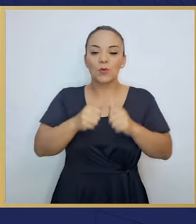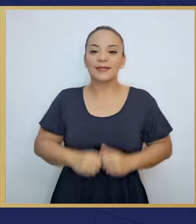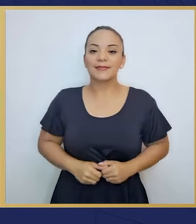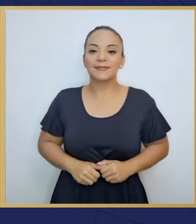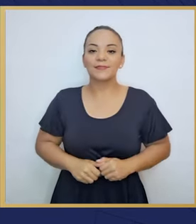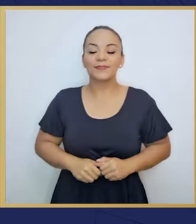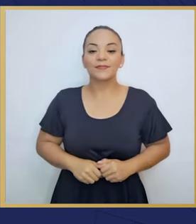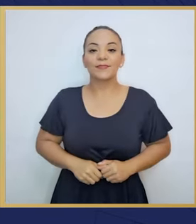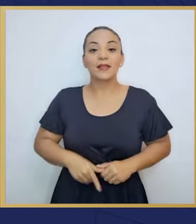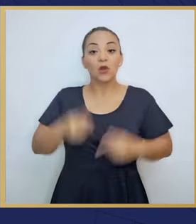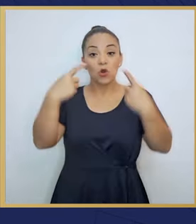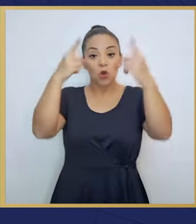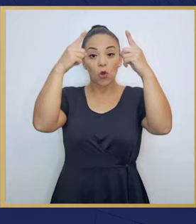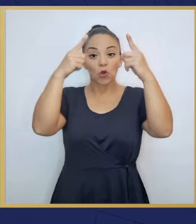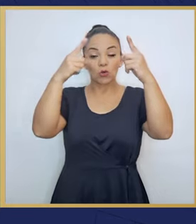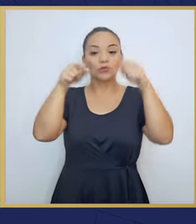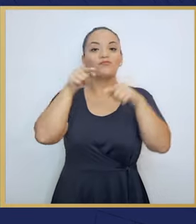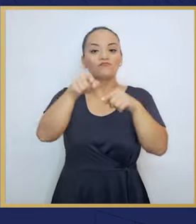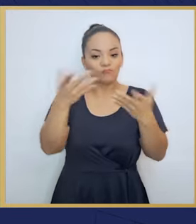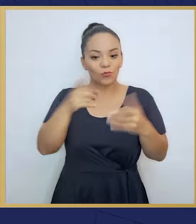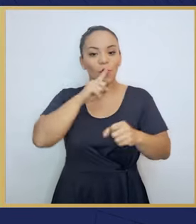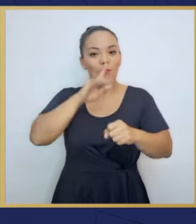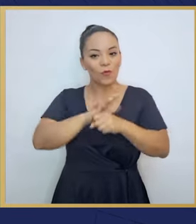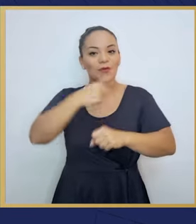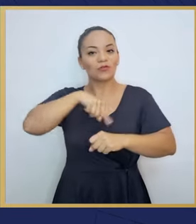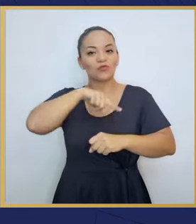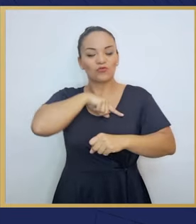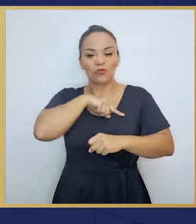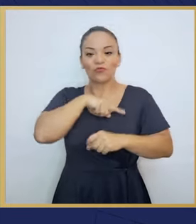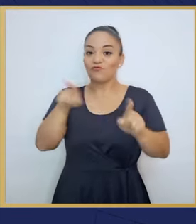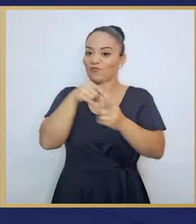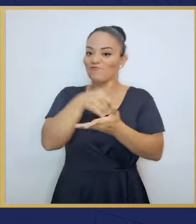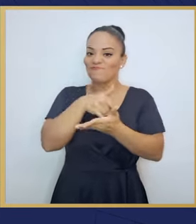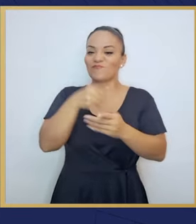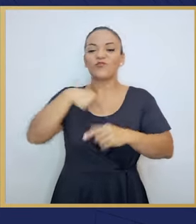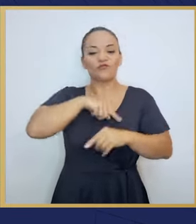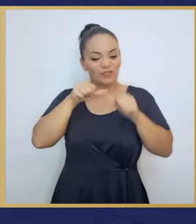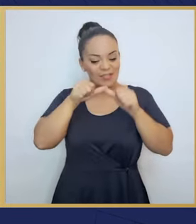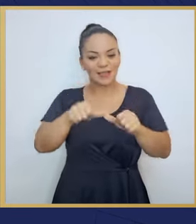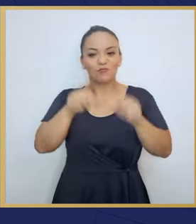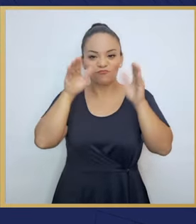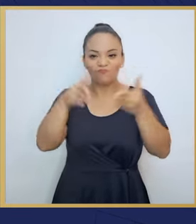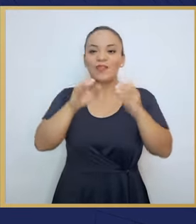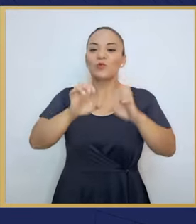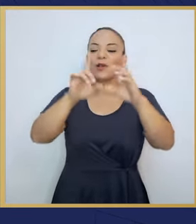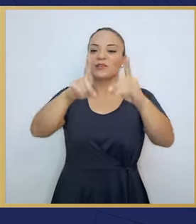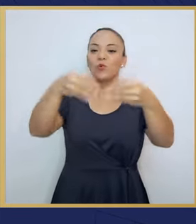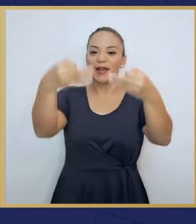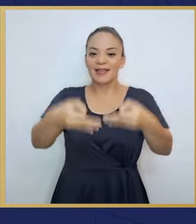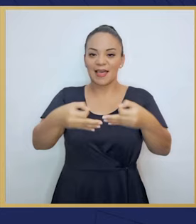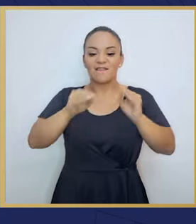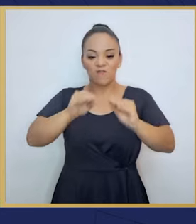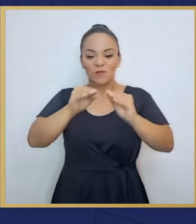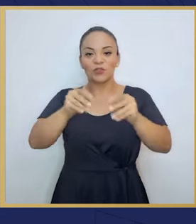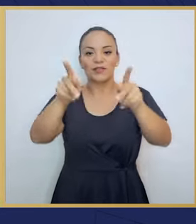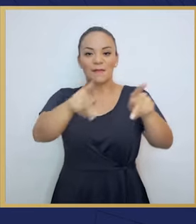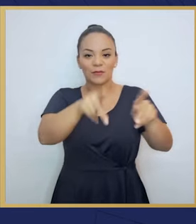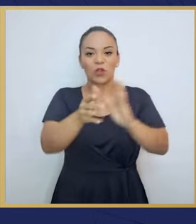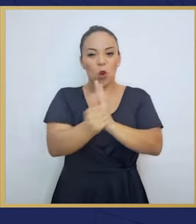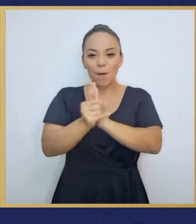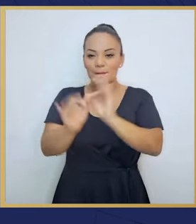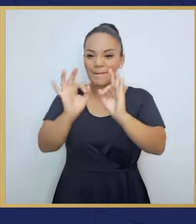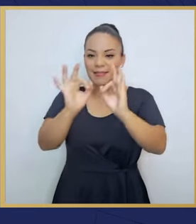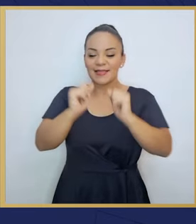son un testimonio de nuestro compromiso inquebrantable con la educación de calidad y la formación de ciudadanos competentes